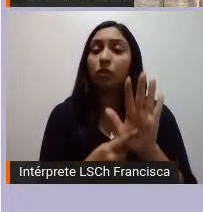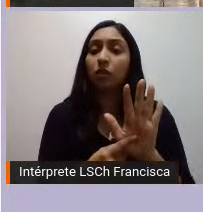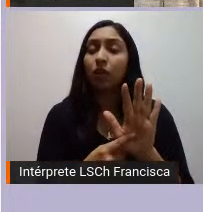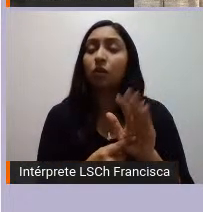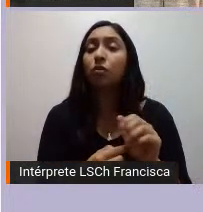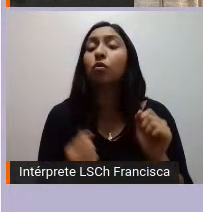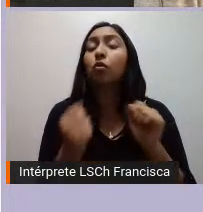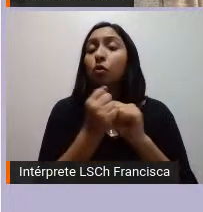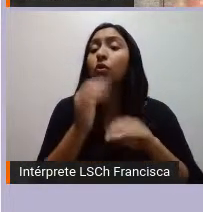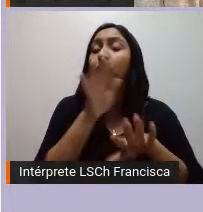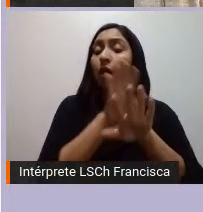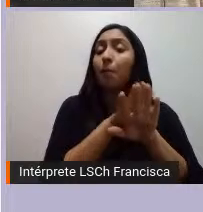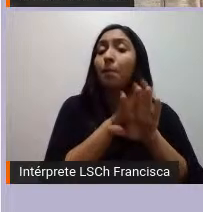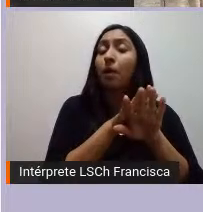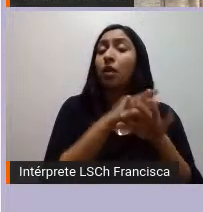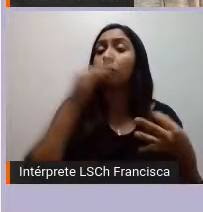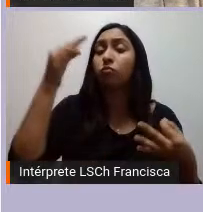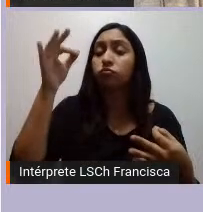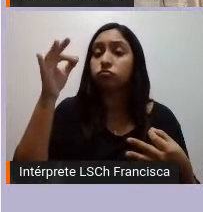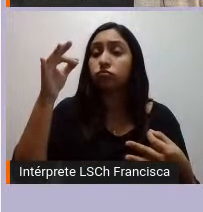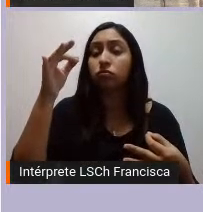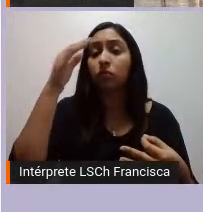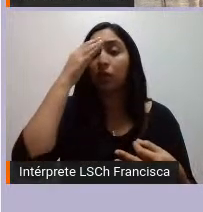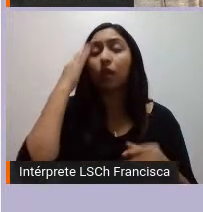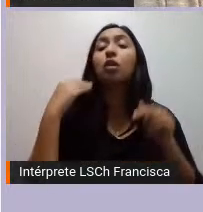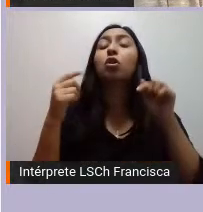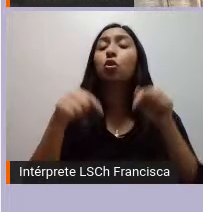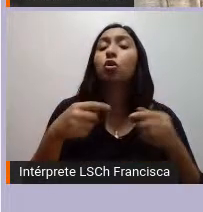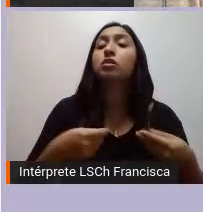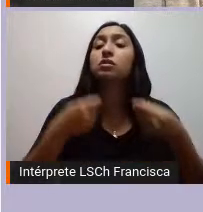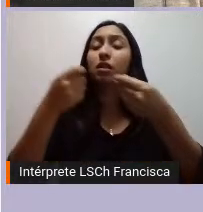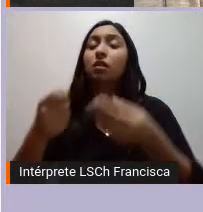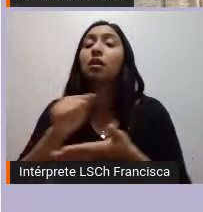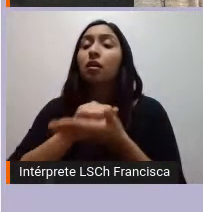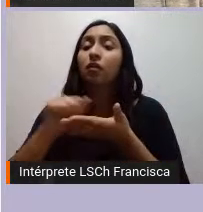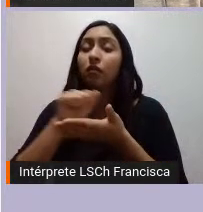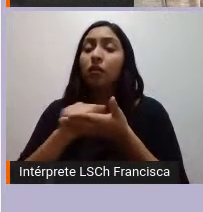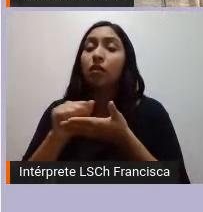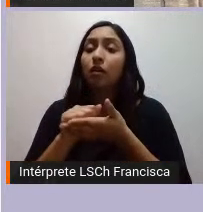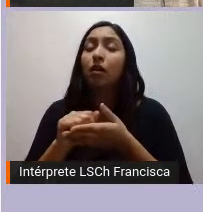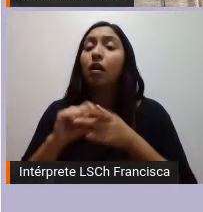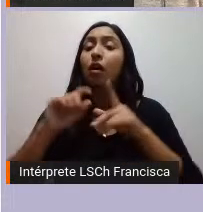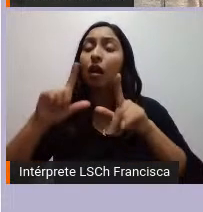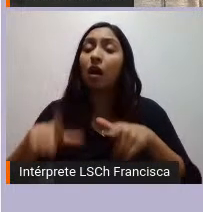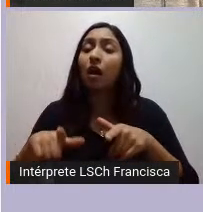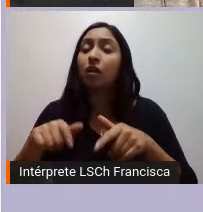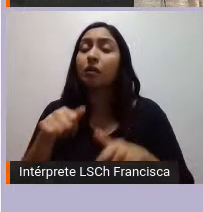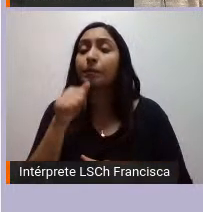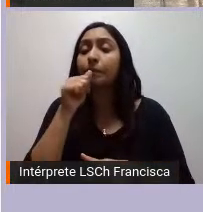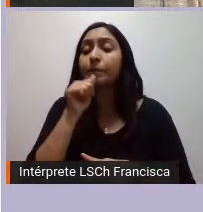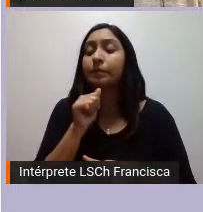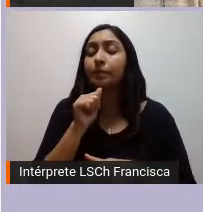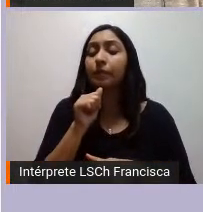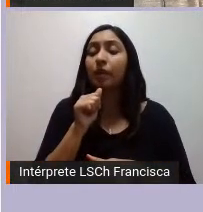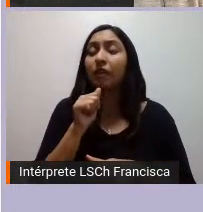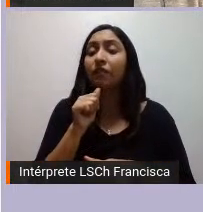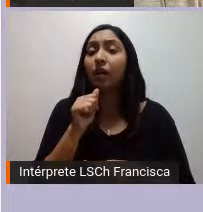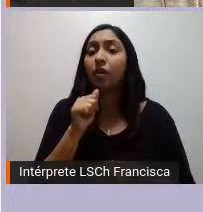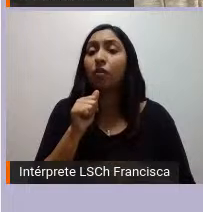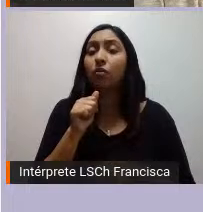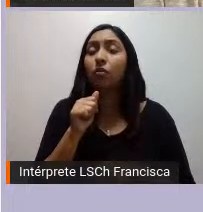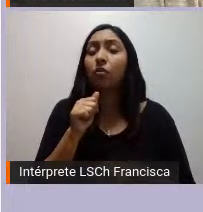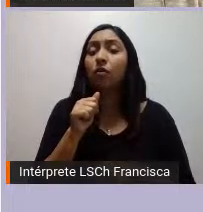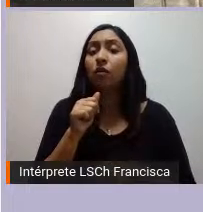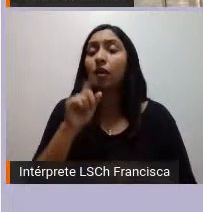y que hace que hoy día cuando se entrega este borrador sectores conservadores sigan pensando que esto es una constitución de